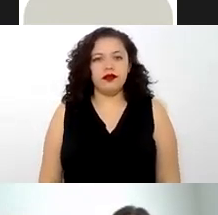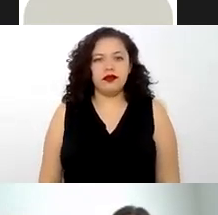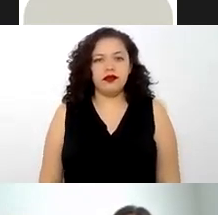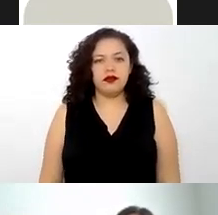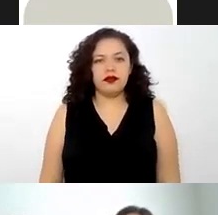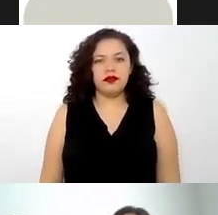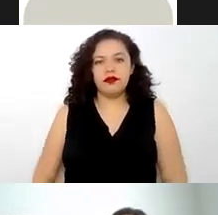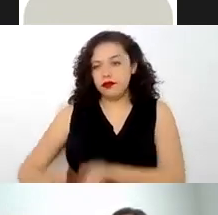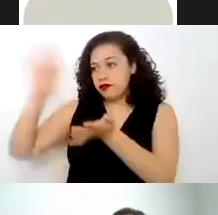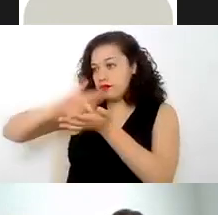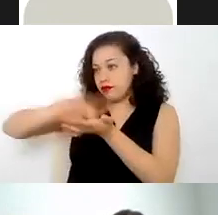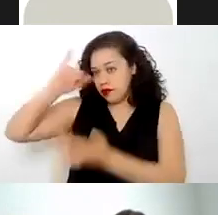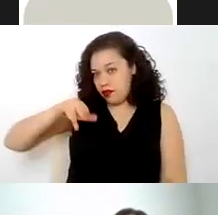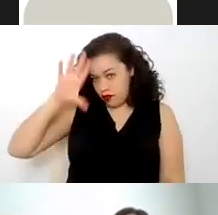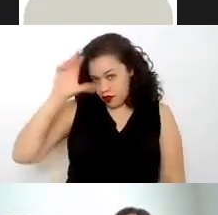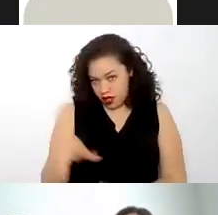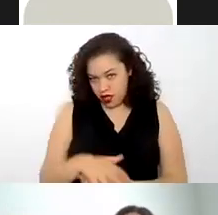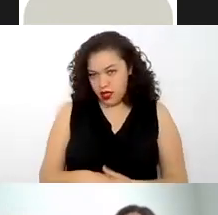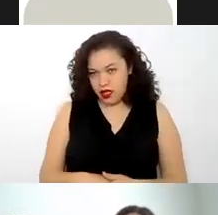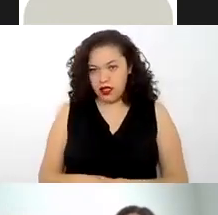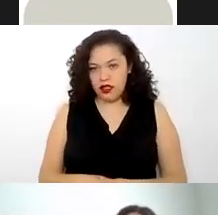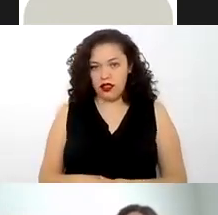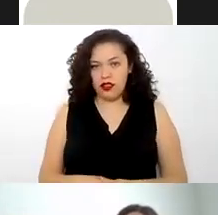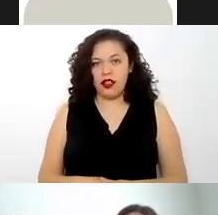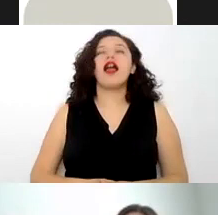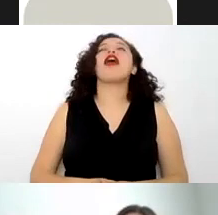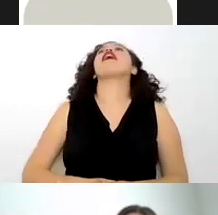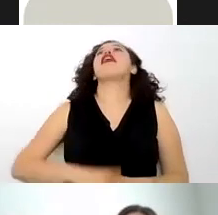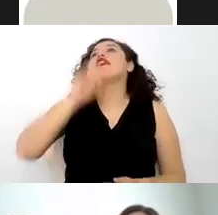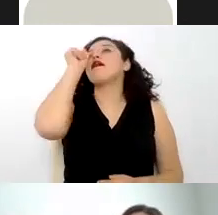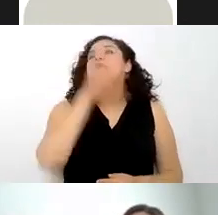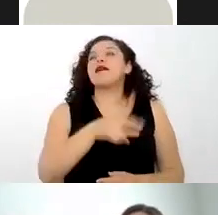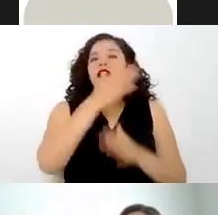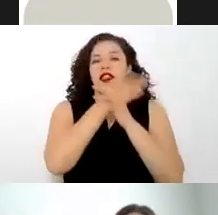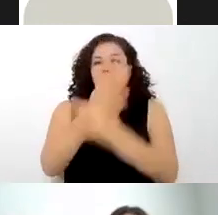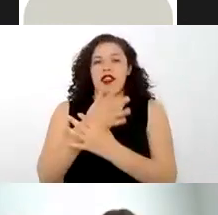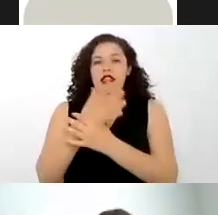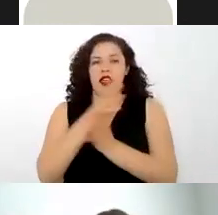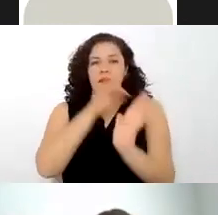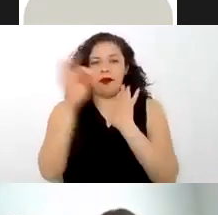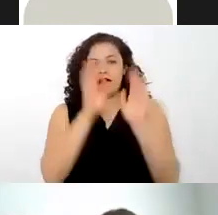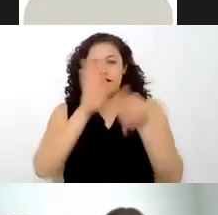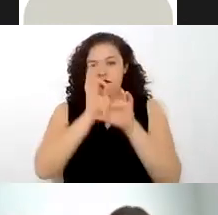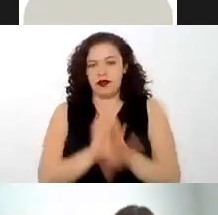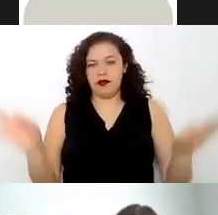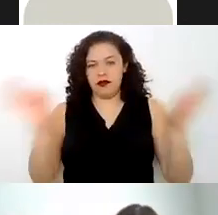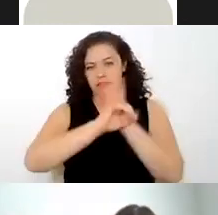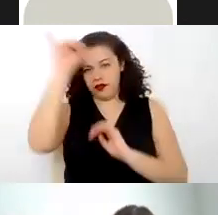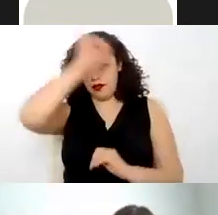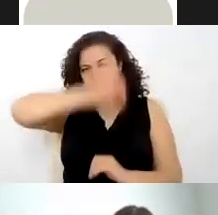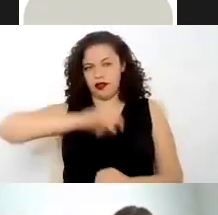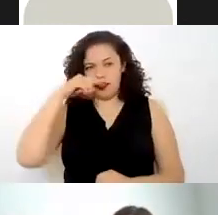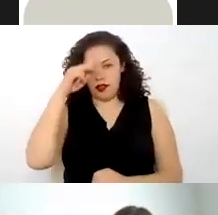gracias Juan entonces bueno lo que nos lleva también a tocar el punto de las principales obligaciones de los patrones en México